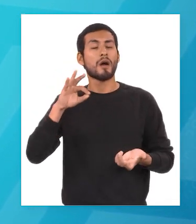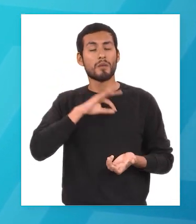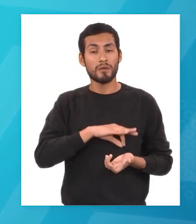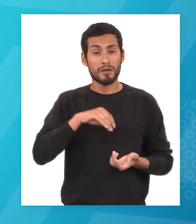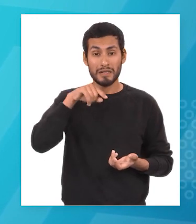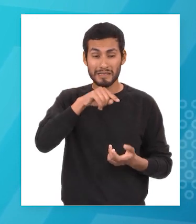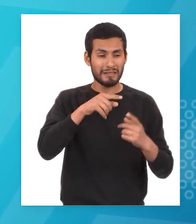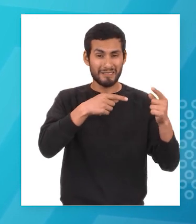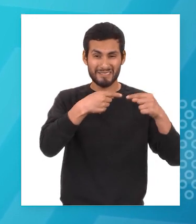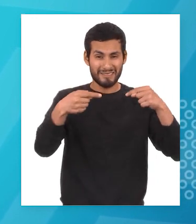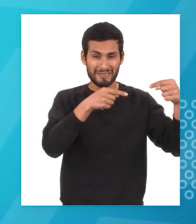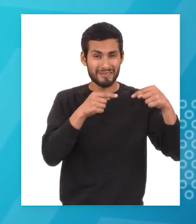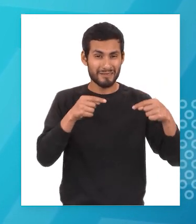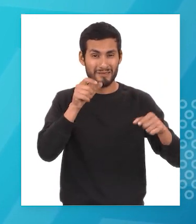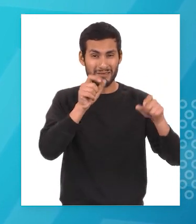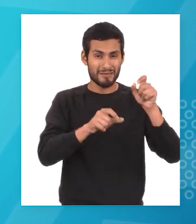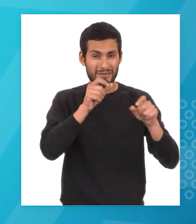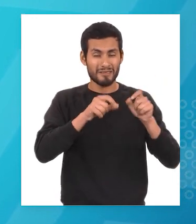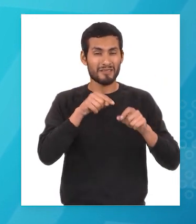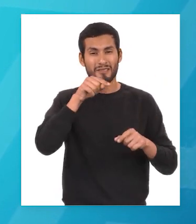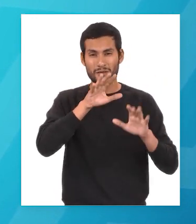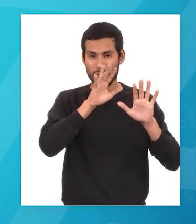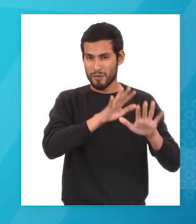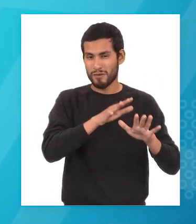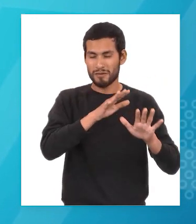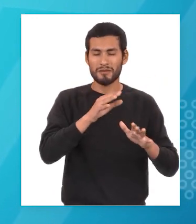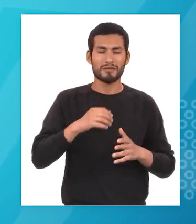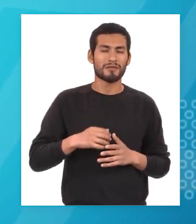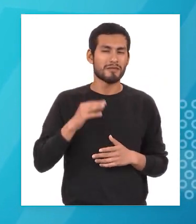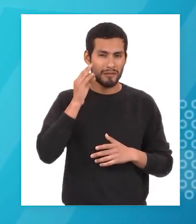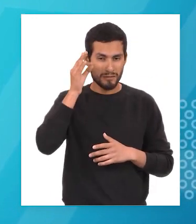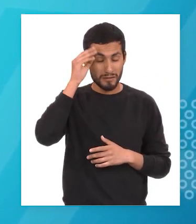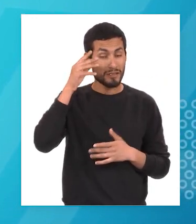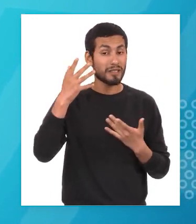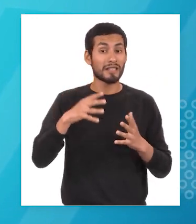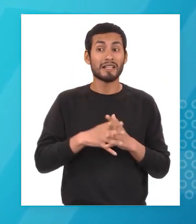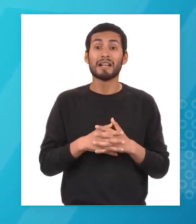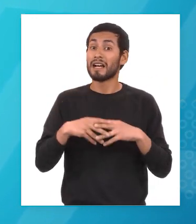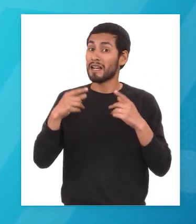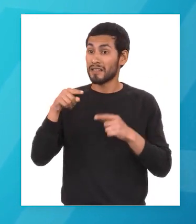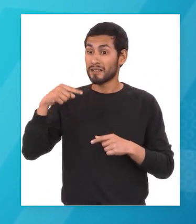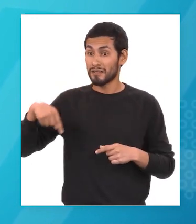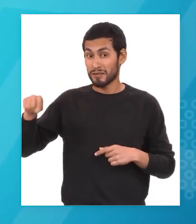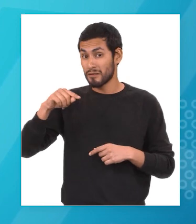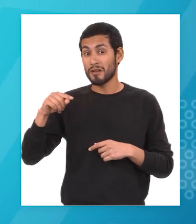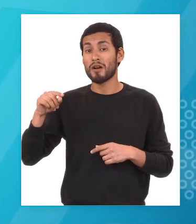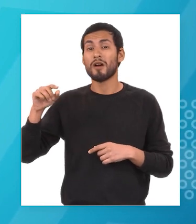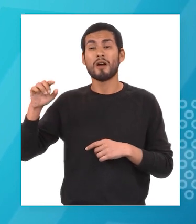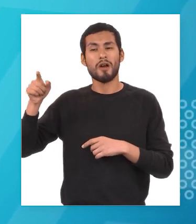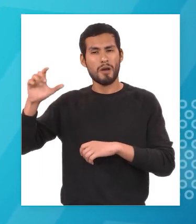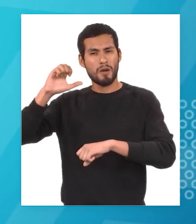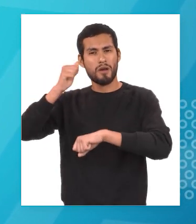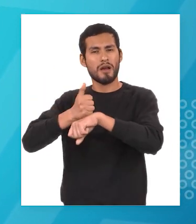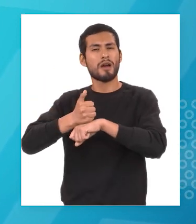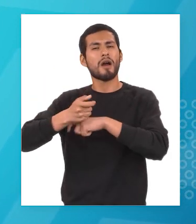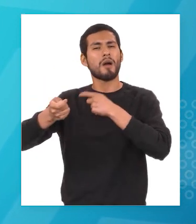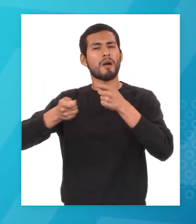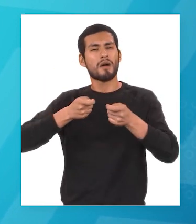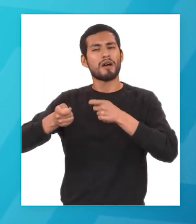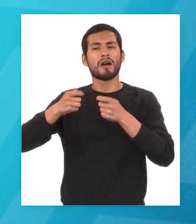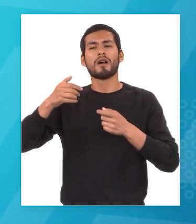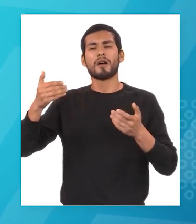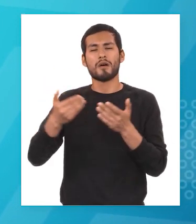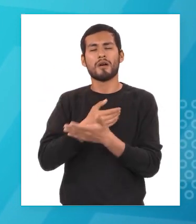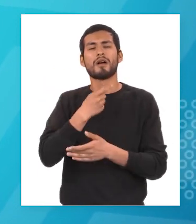aprovechando la desunión entre pueblos autóctonos es así como los colonos fundaron el